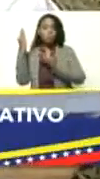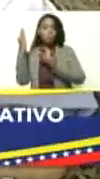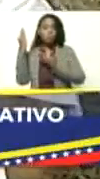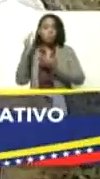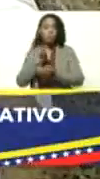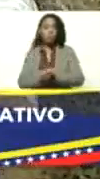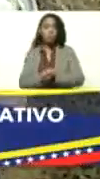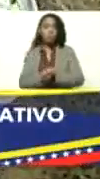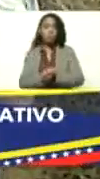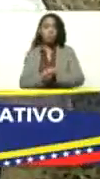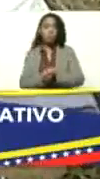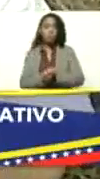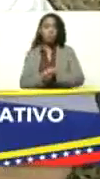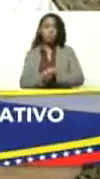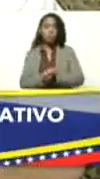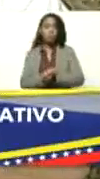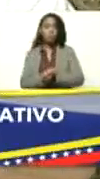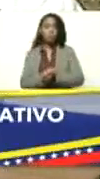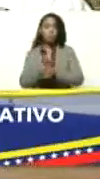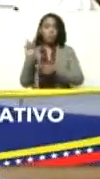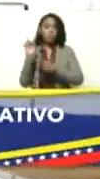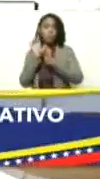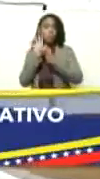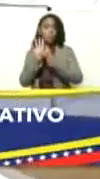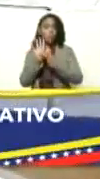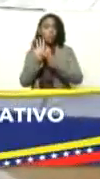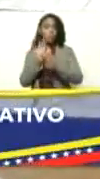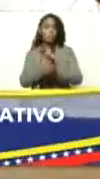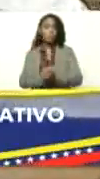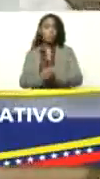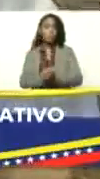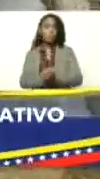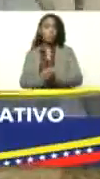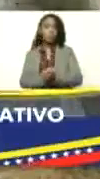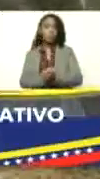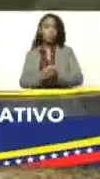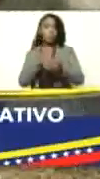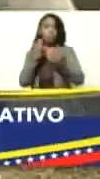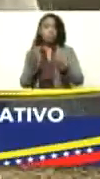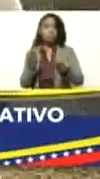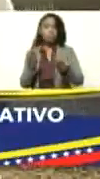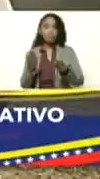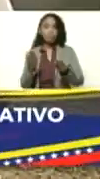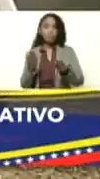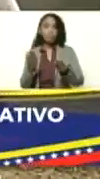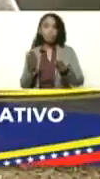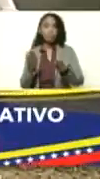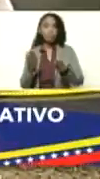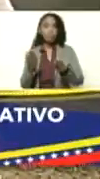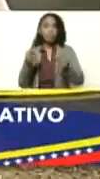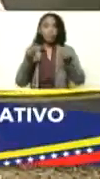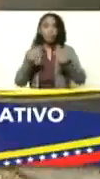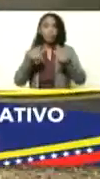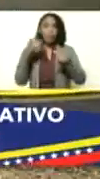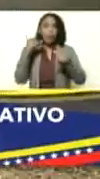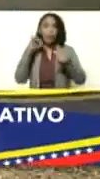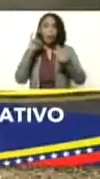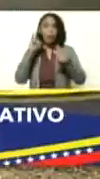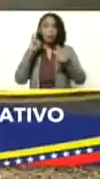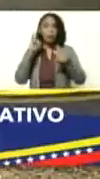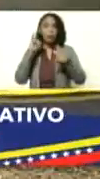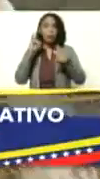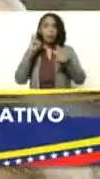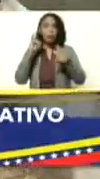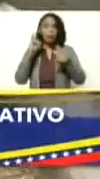esto que se han mostrado. De hecho hoy existen gran